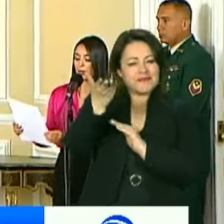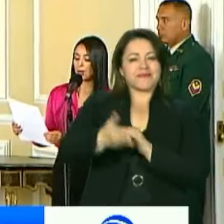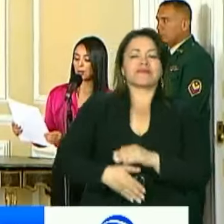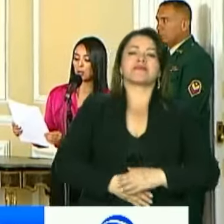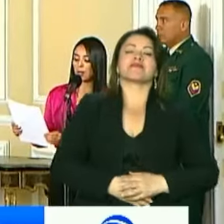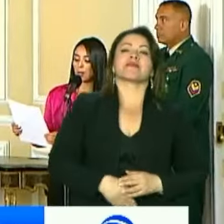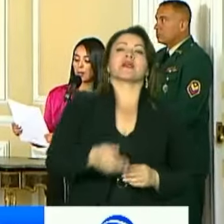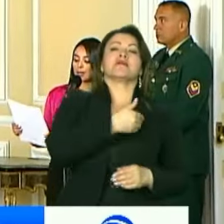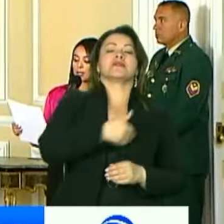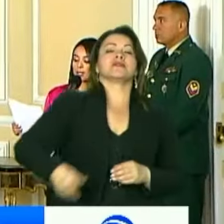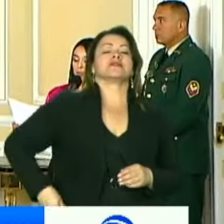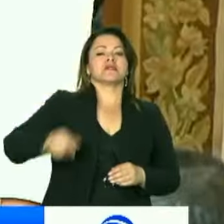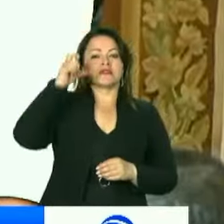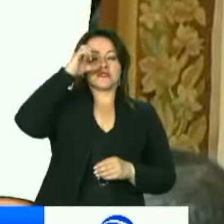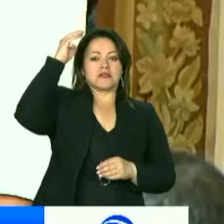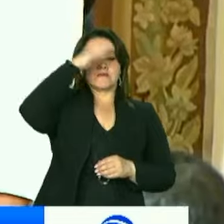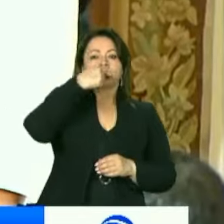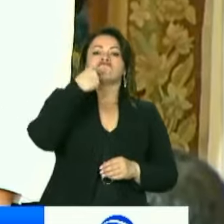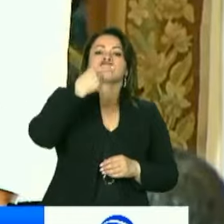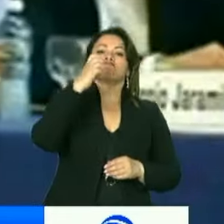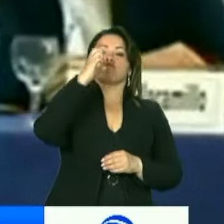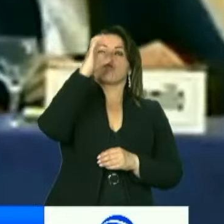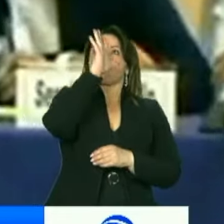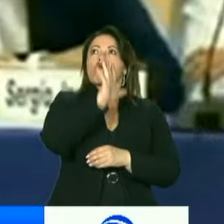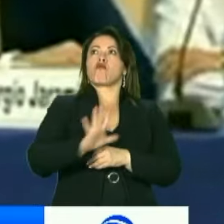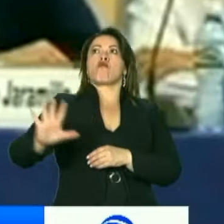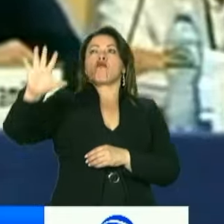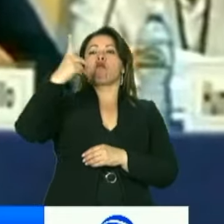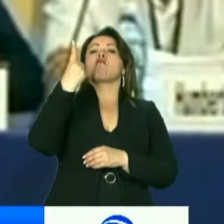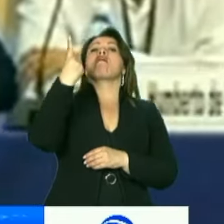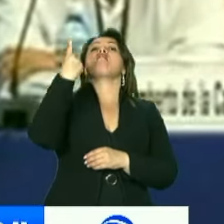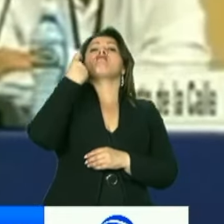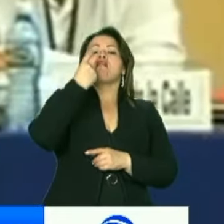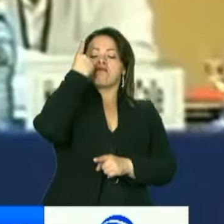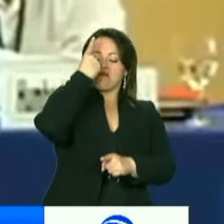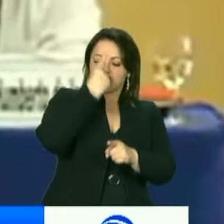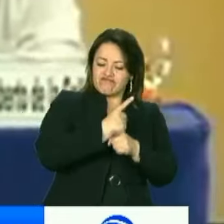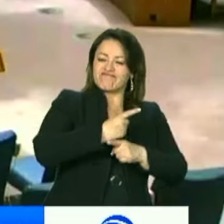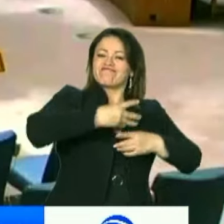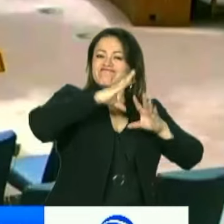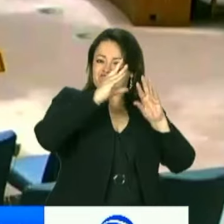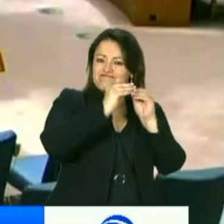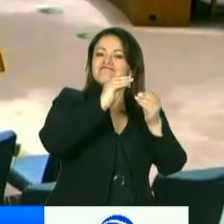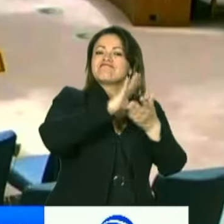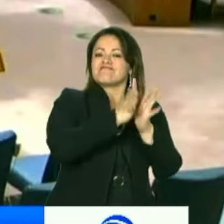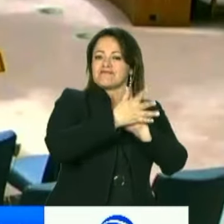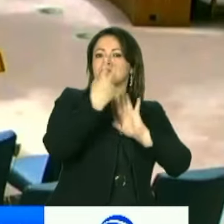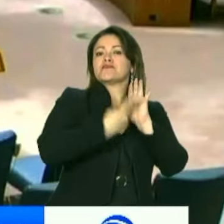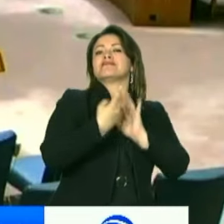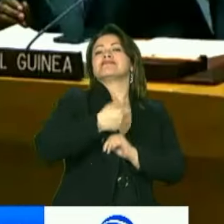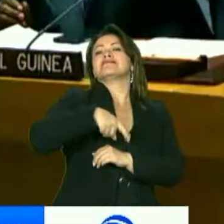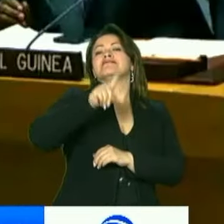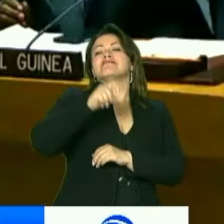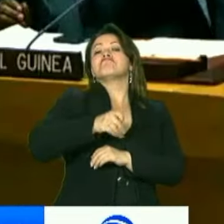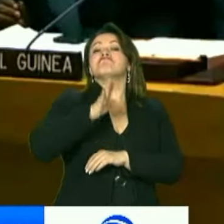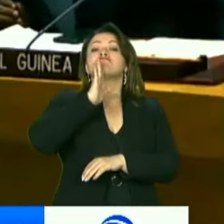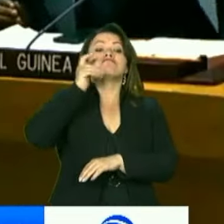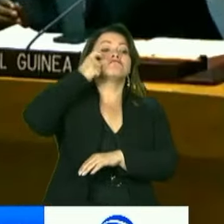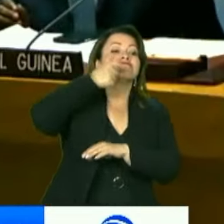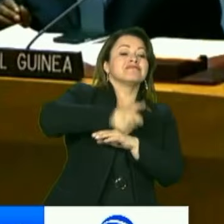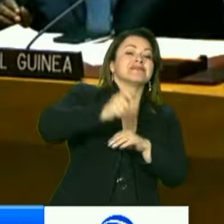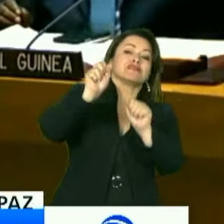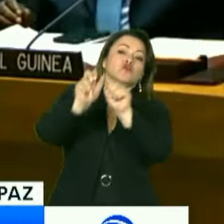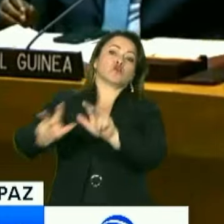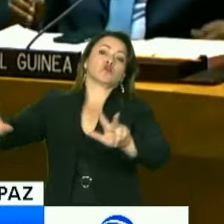El presidente Gustavo Petro aseguró que Colombia no ha cumplido con los acuerdos de paz de 2016 que verifican las Naciones Unidas, lo que conlleva